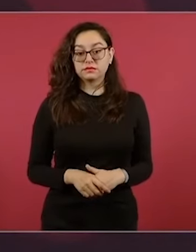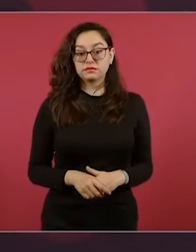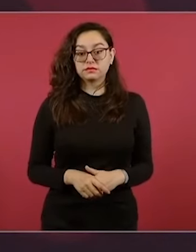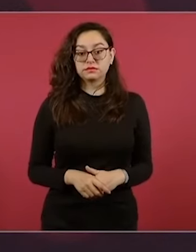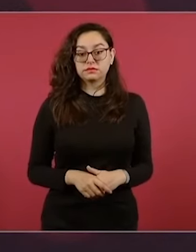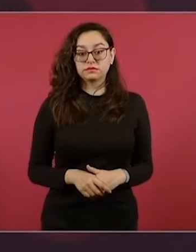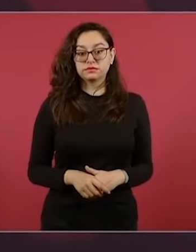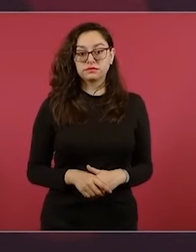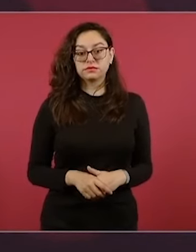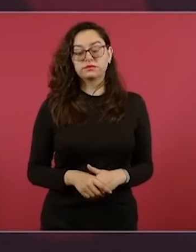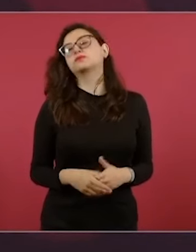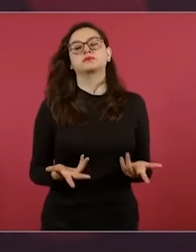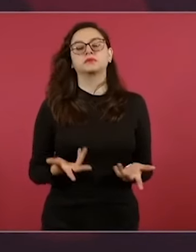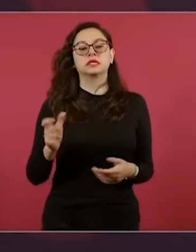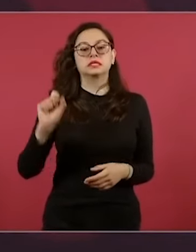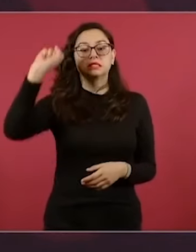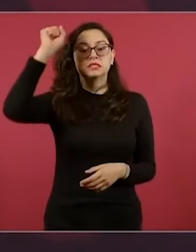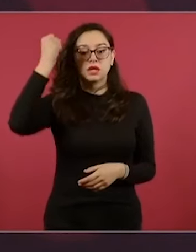Sinaloa, lo dije ayer,